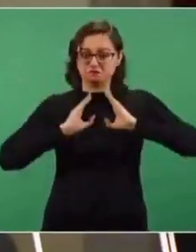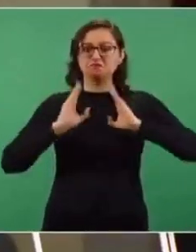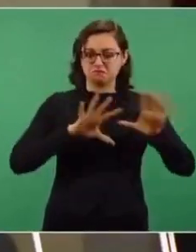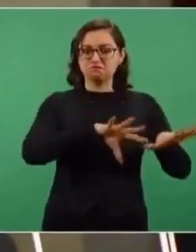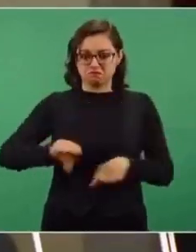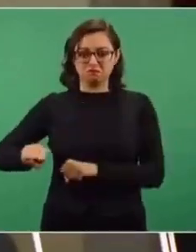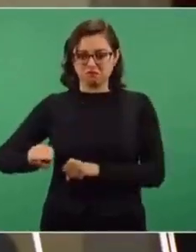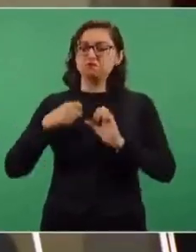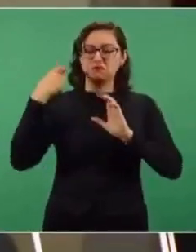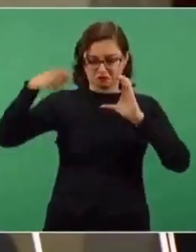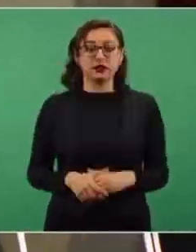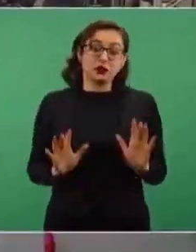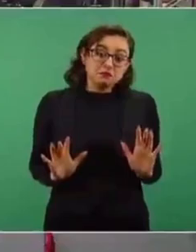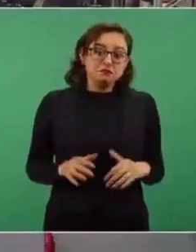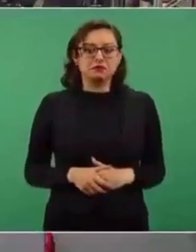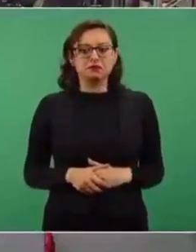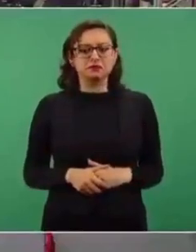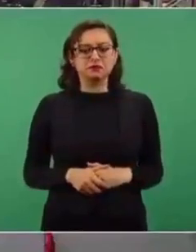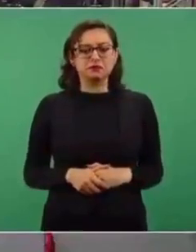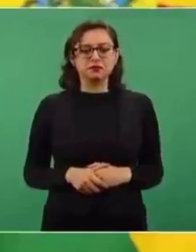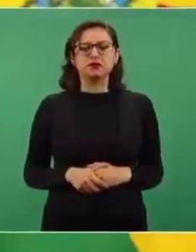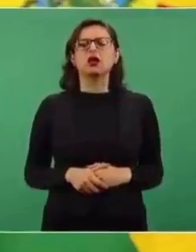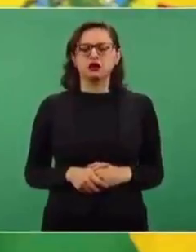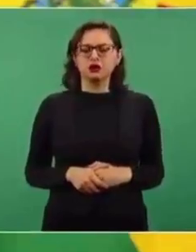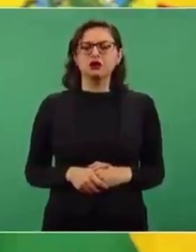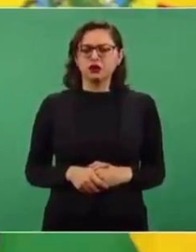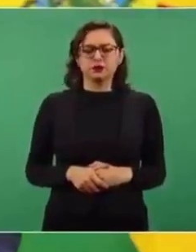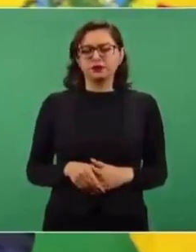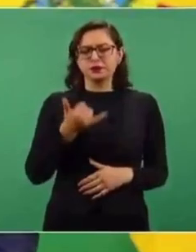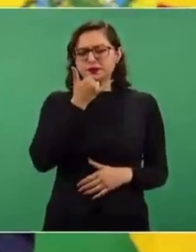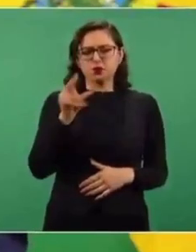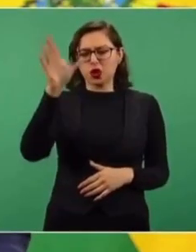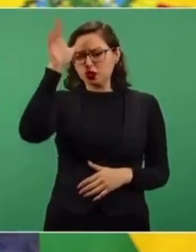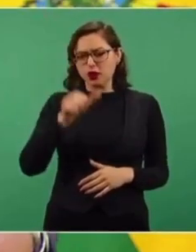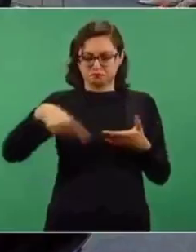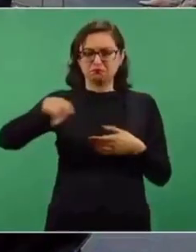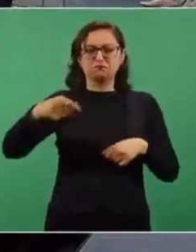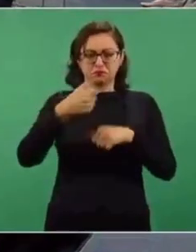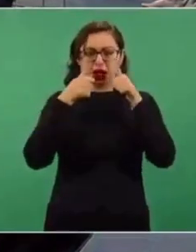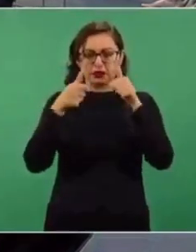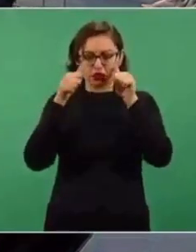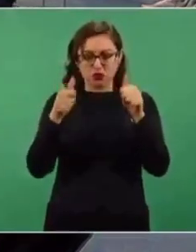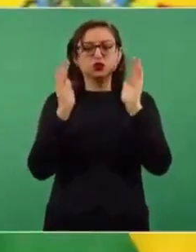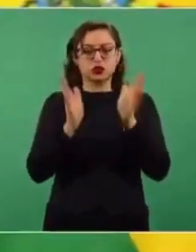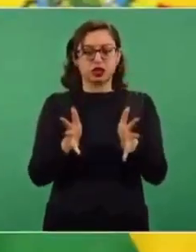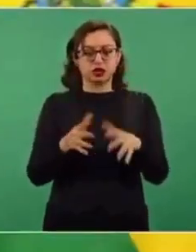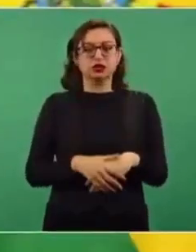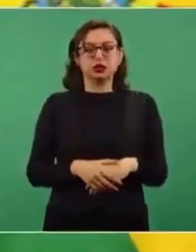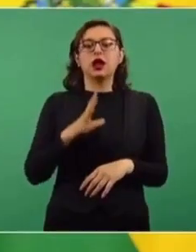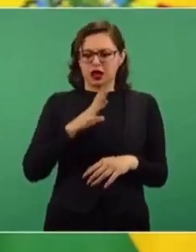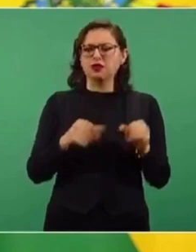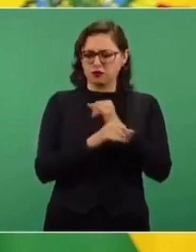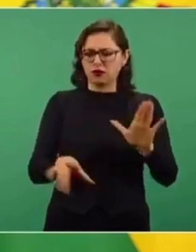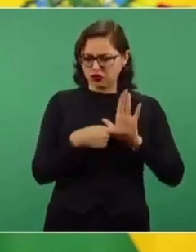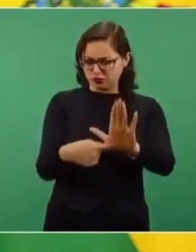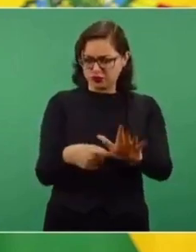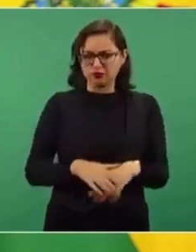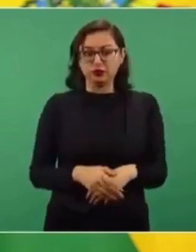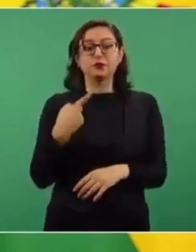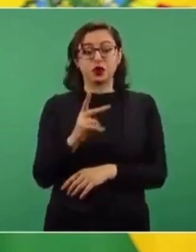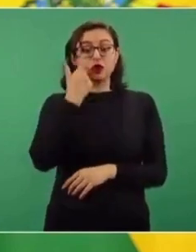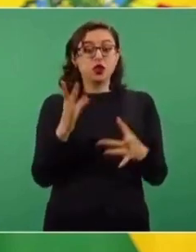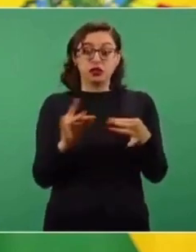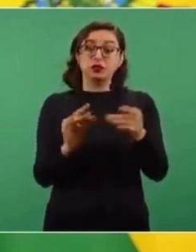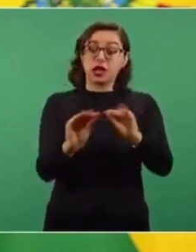el ejército, como se demuestra en los videos. Se va a informar sobre eso y tampoco comparto tu punto de vista, con todo respeto. Tengo otra información. Lo único que quiero que quede claro